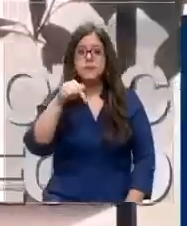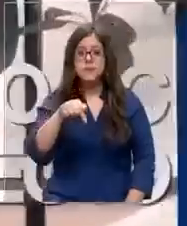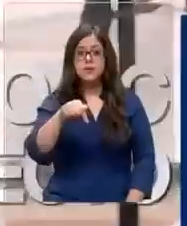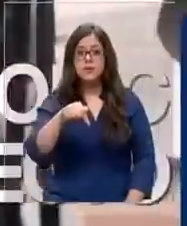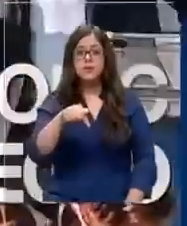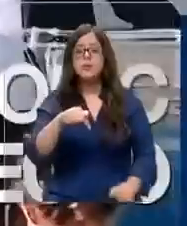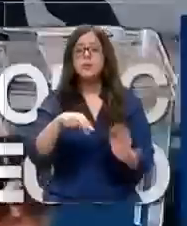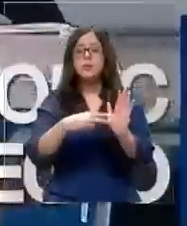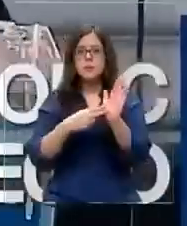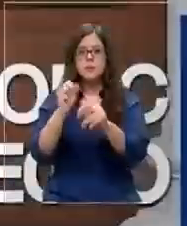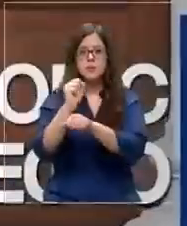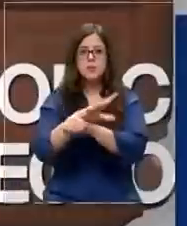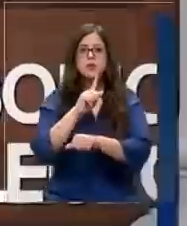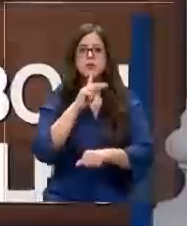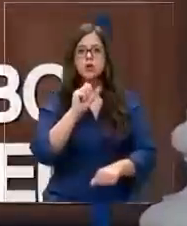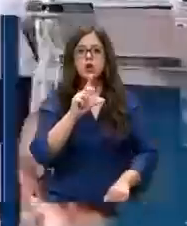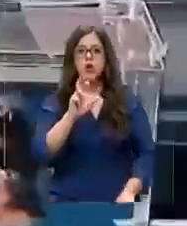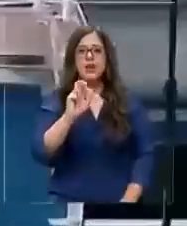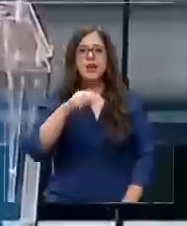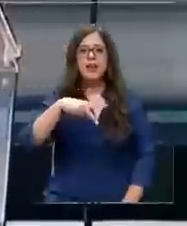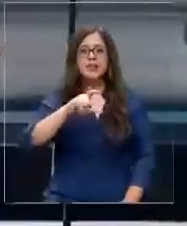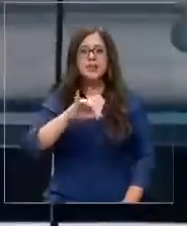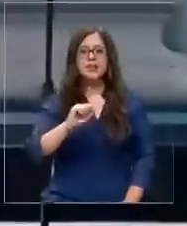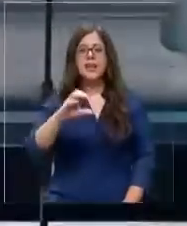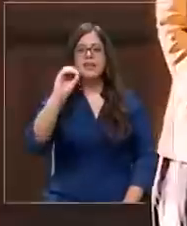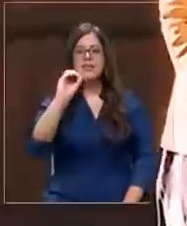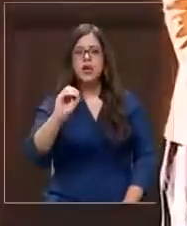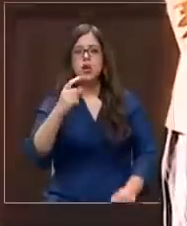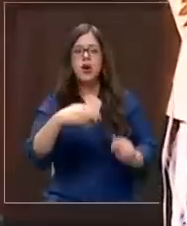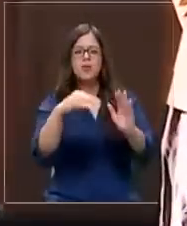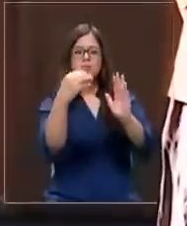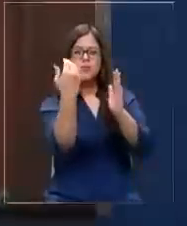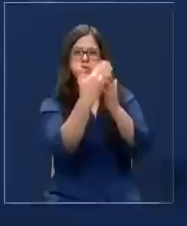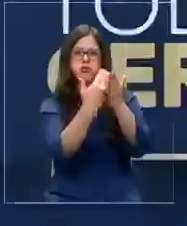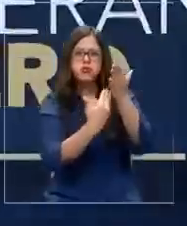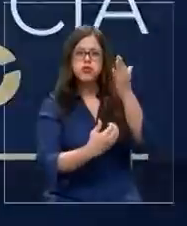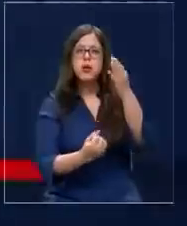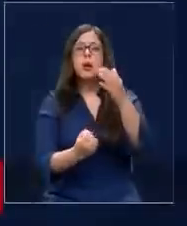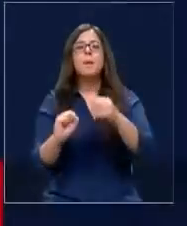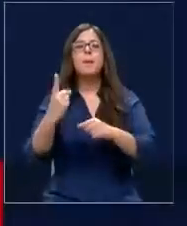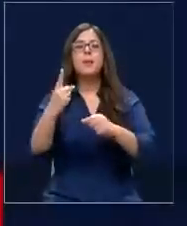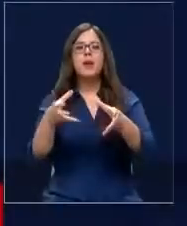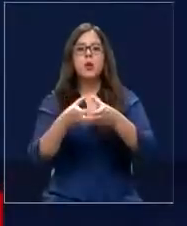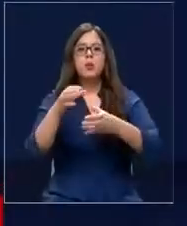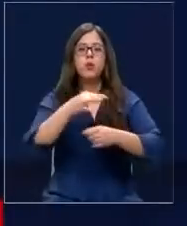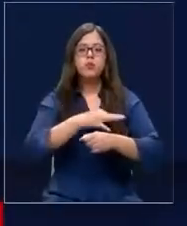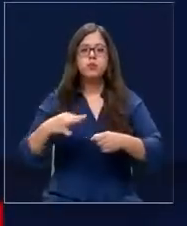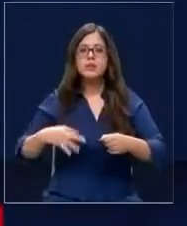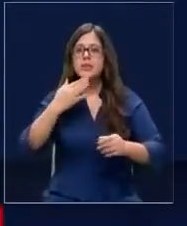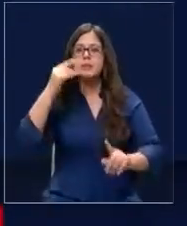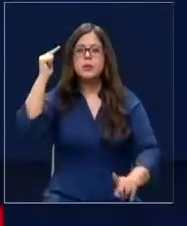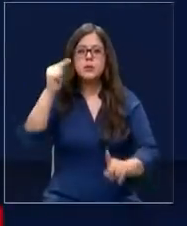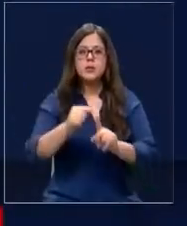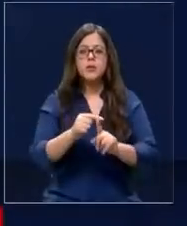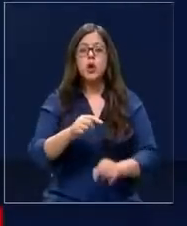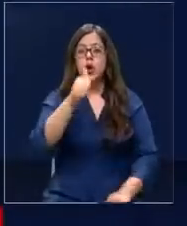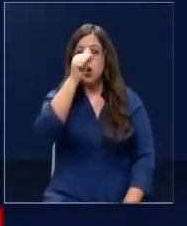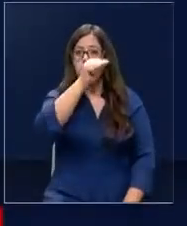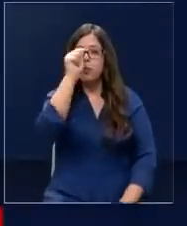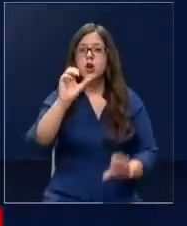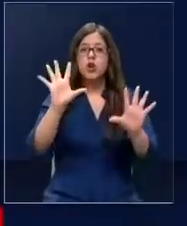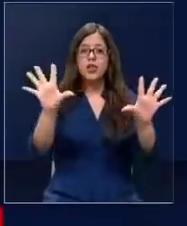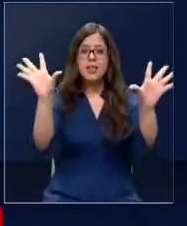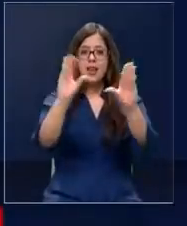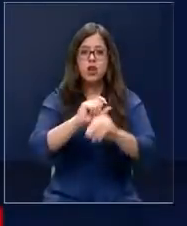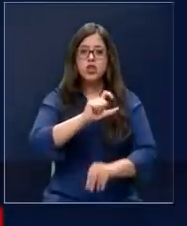Tolerancia Cero. Las claves de su primer gabinete y sus proyecciones. Domingo, 22 horas,